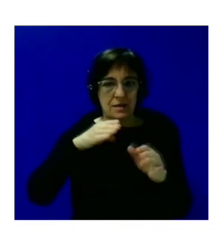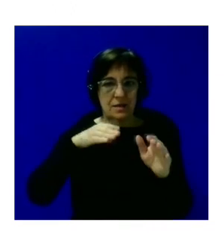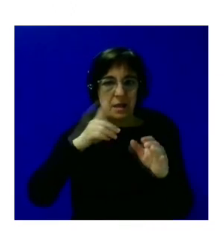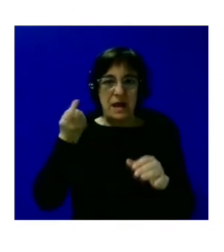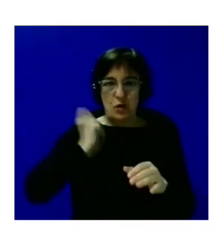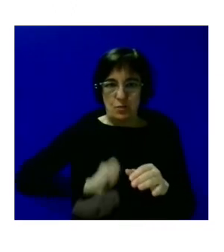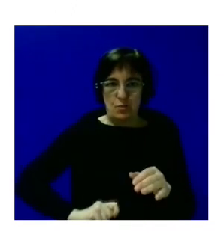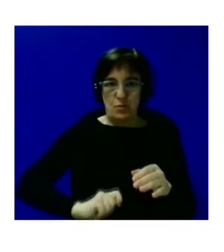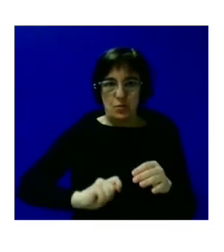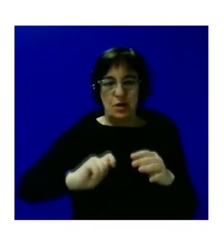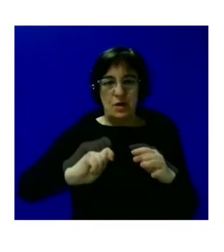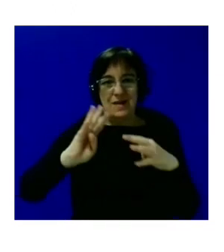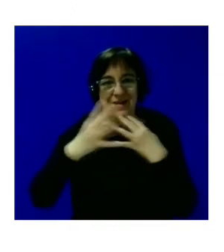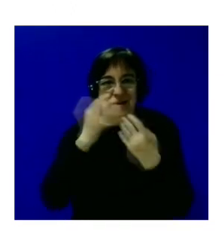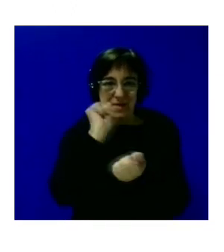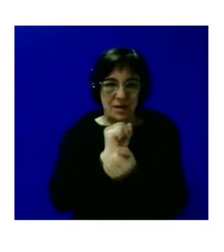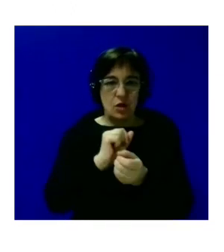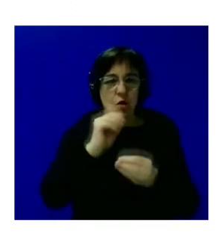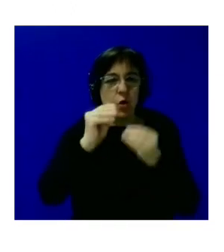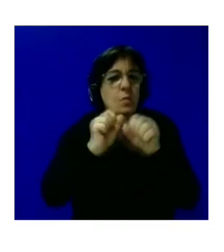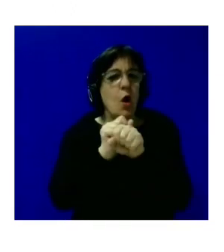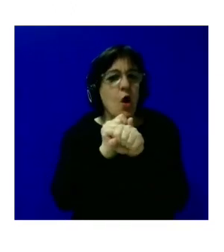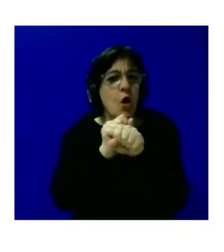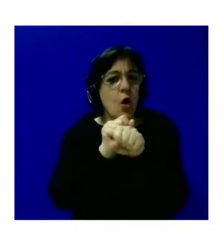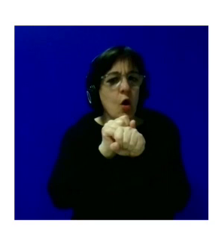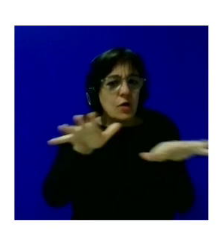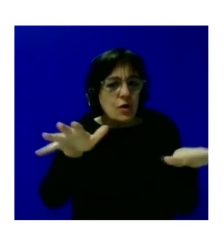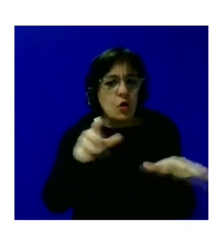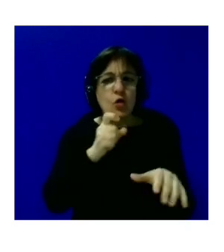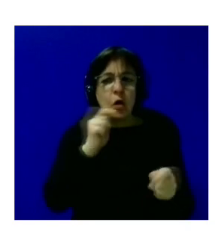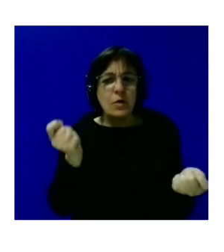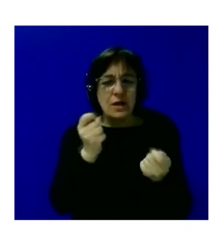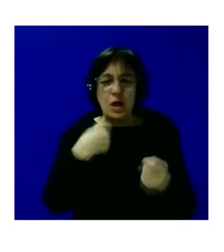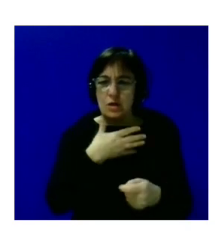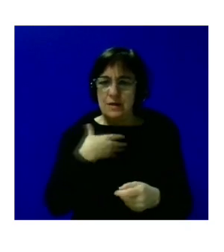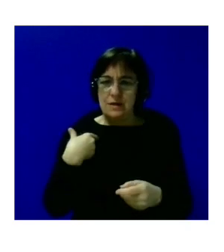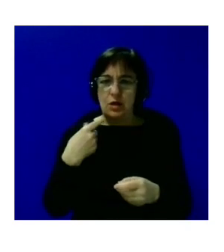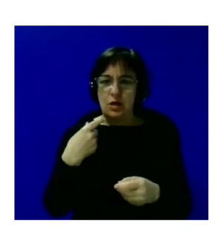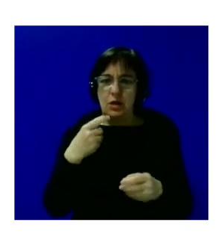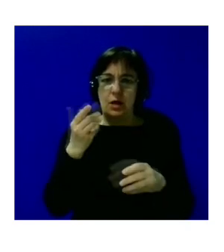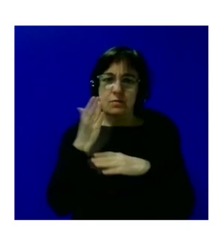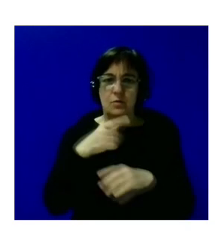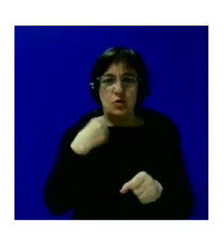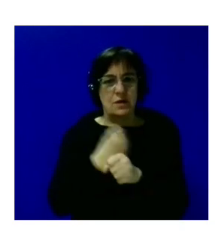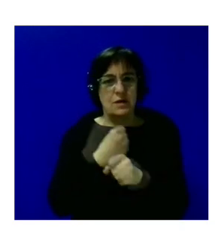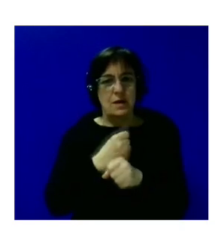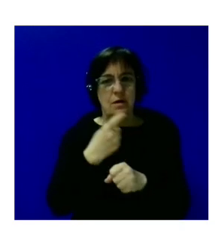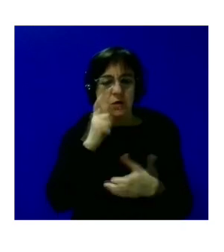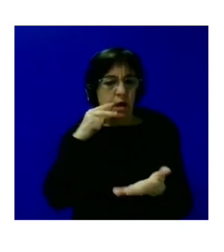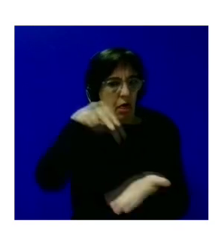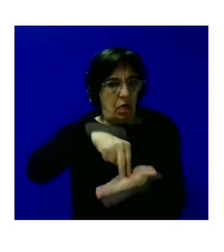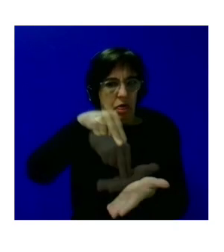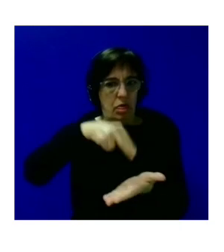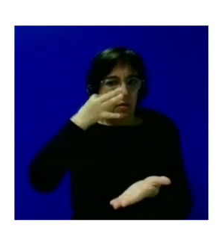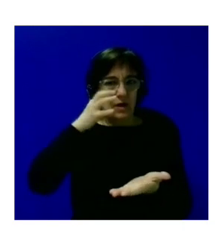profesionales penitenciarios o sea cómo las estáis difundiendo pero yo quería plantear otra cuestión yo trabajo un poco a pie de obra yo